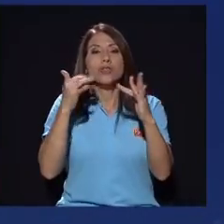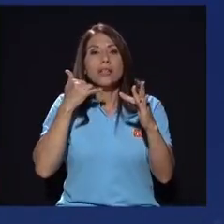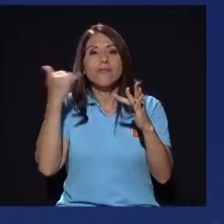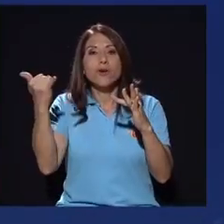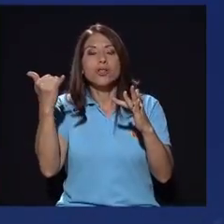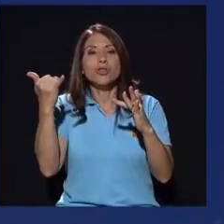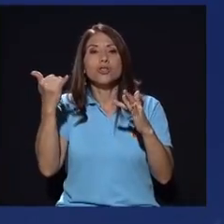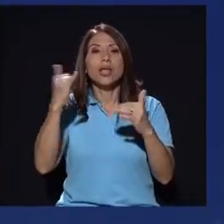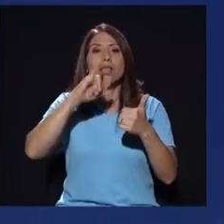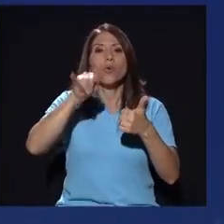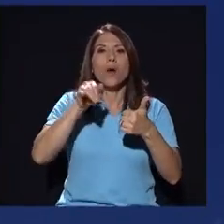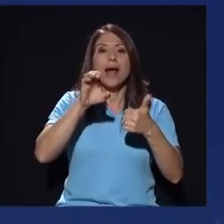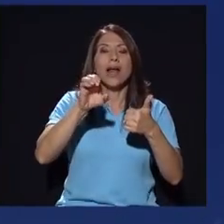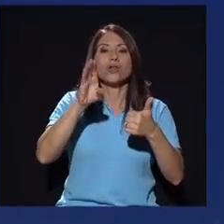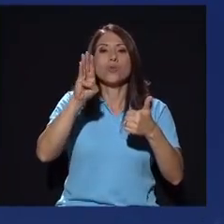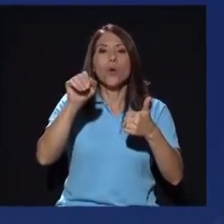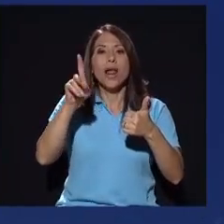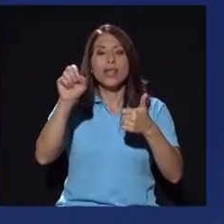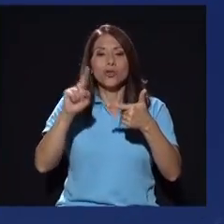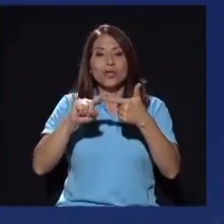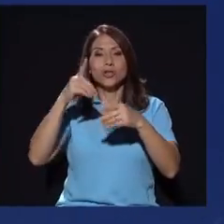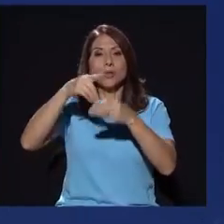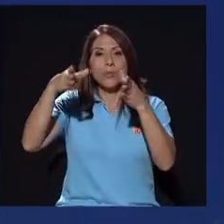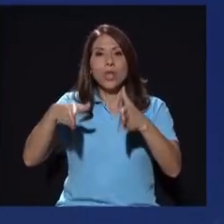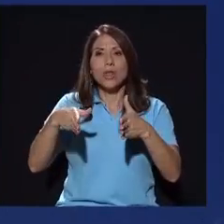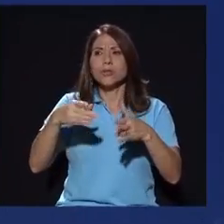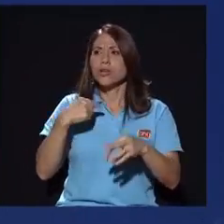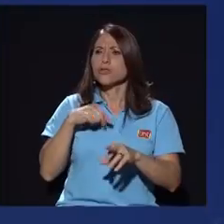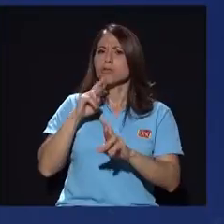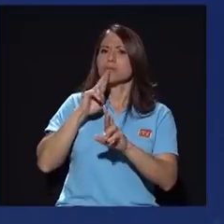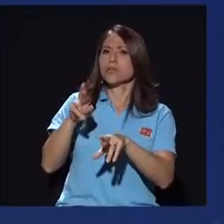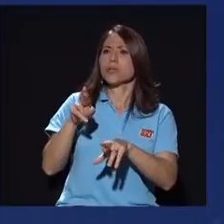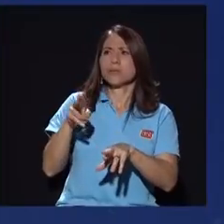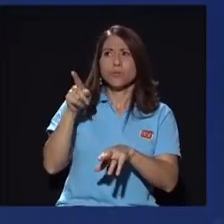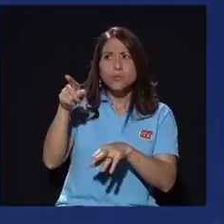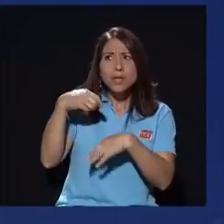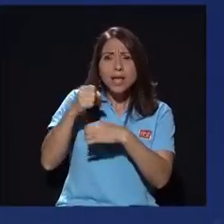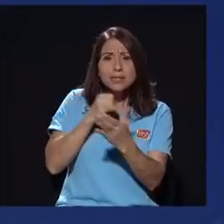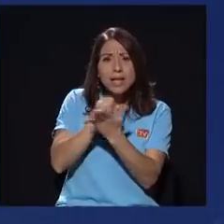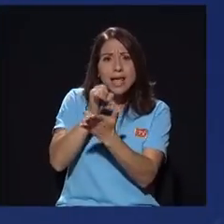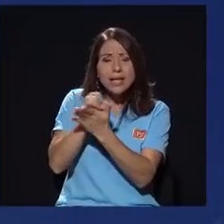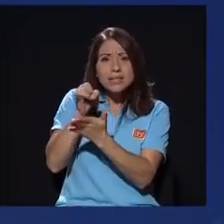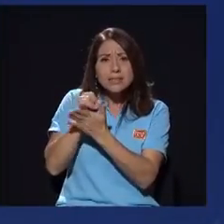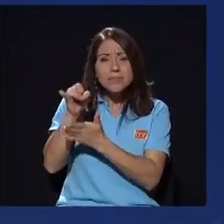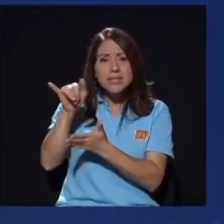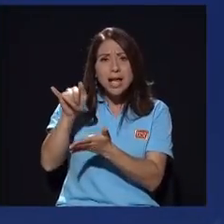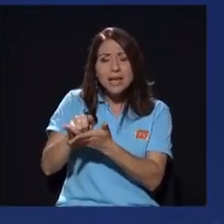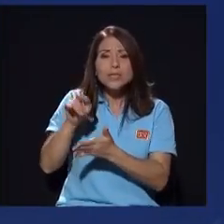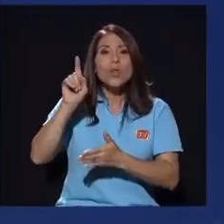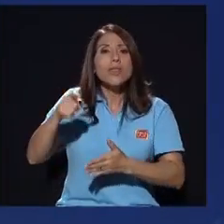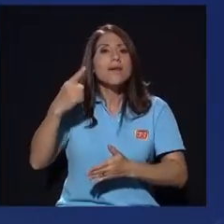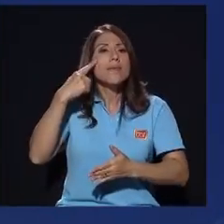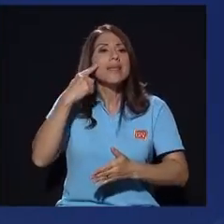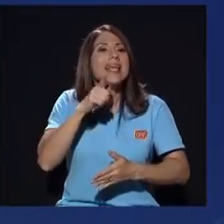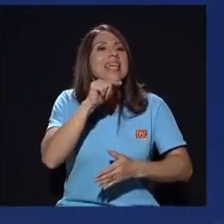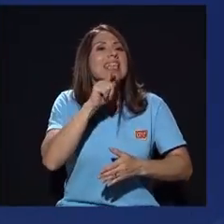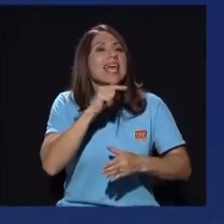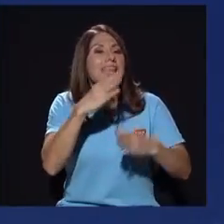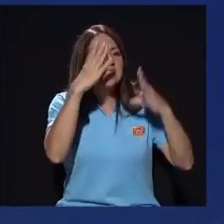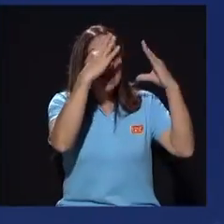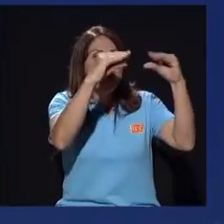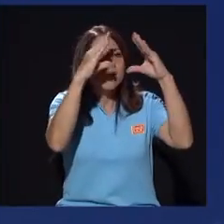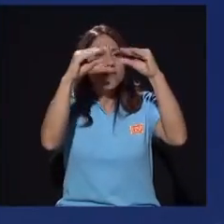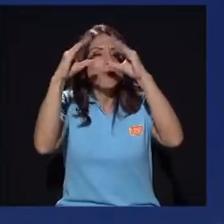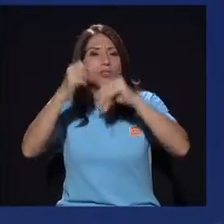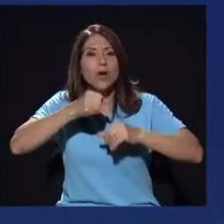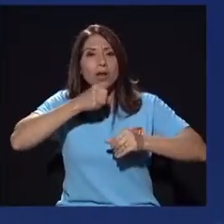mi reacción fue bueno por qué para hacer eso usted tendría que investigar quiénes son las fuentes de los periodistas que cubrimos ese tema eso es lo que